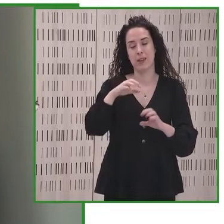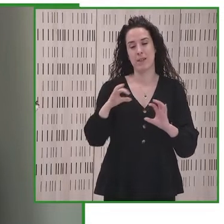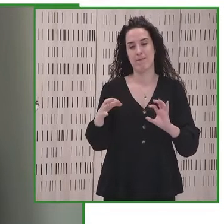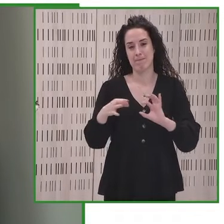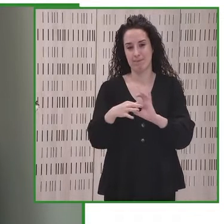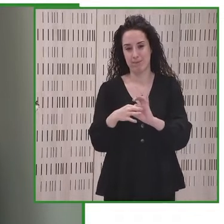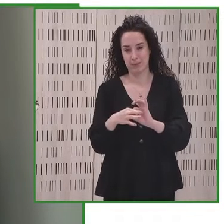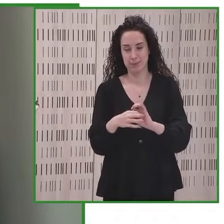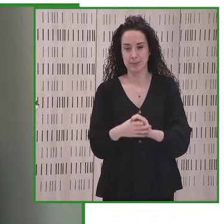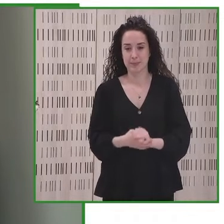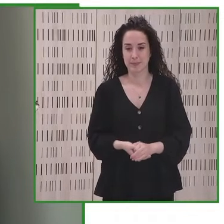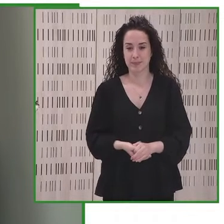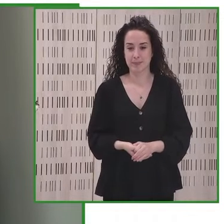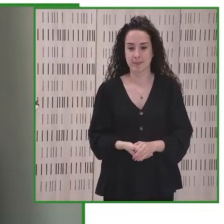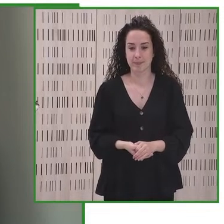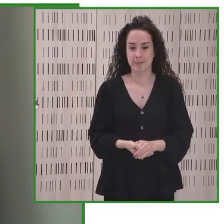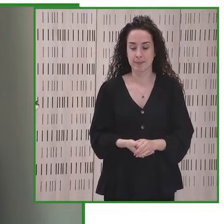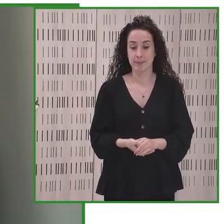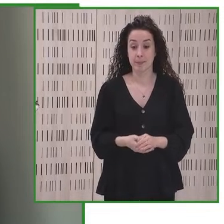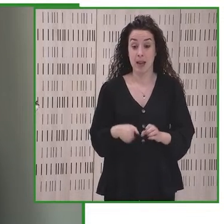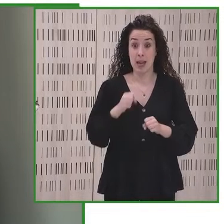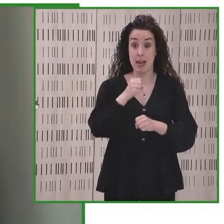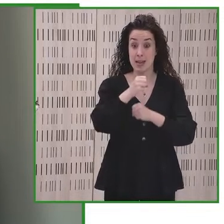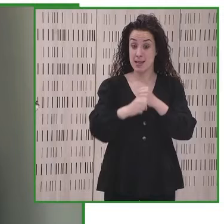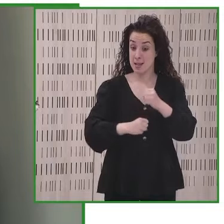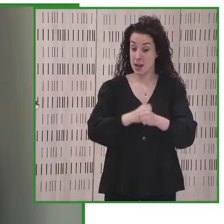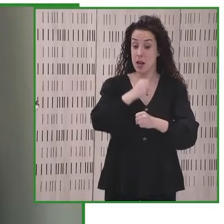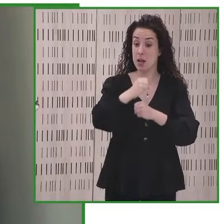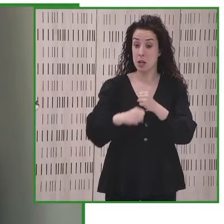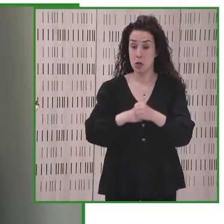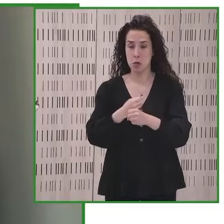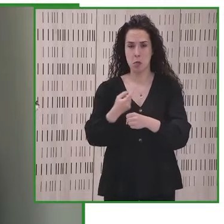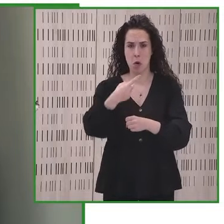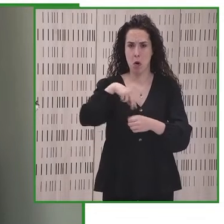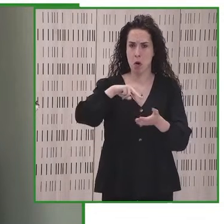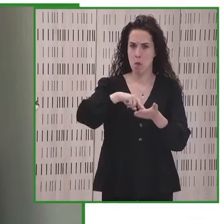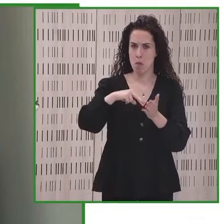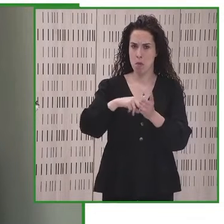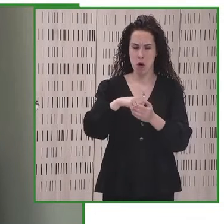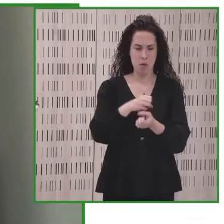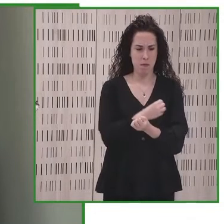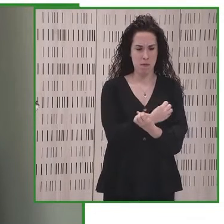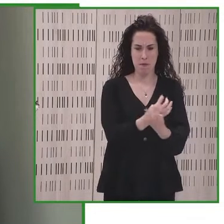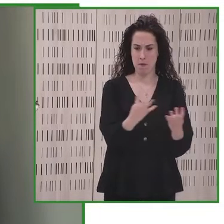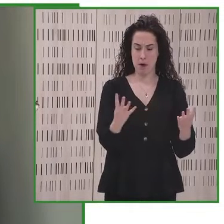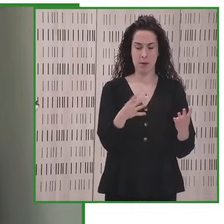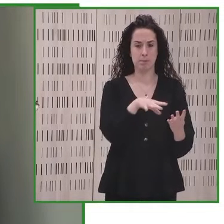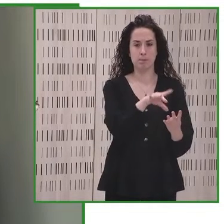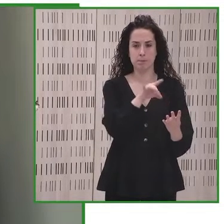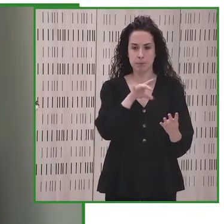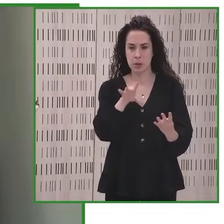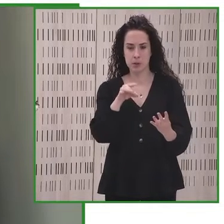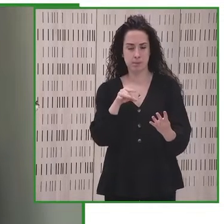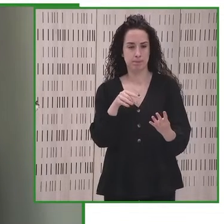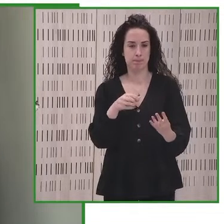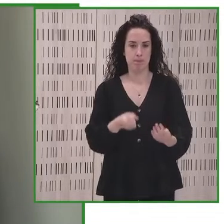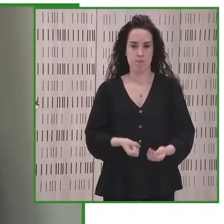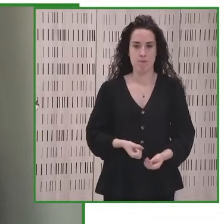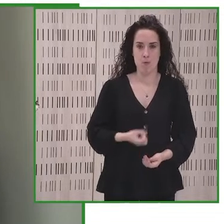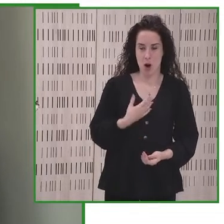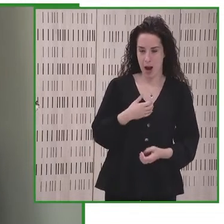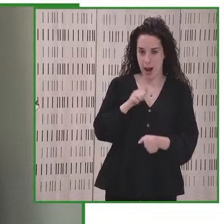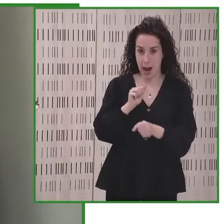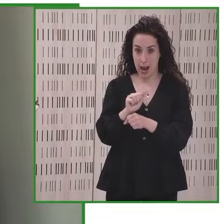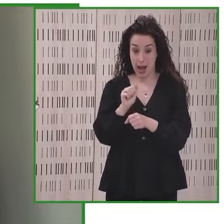Cada año, Zero Project reúne expertos y a los mejores proyectos en temas claves como educación, empleo, accesibilidad,